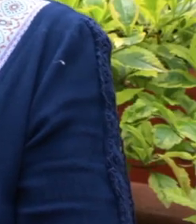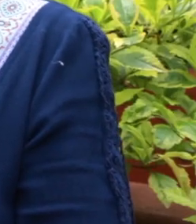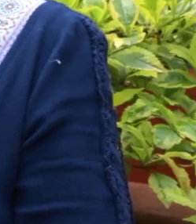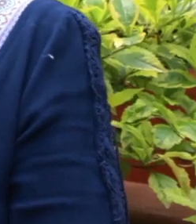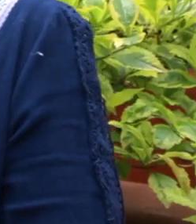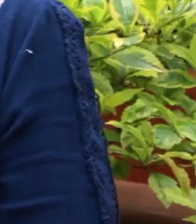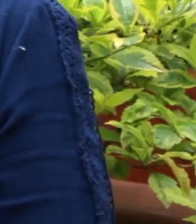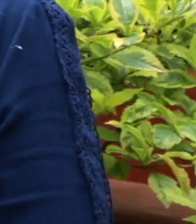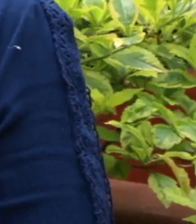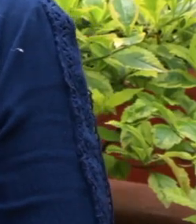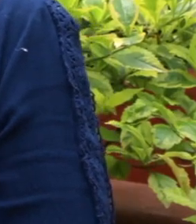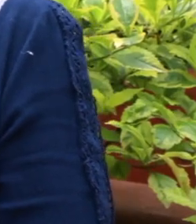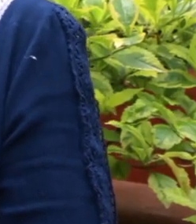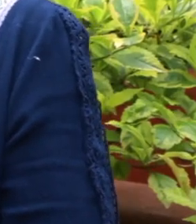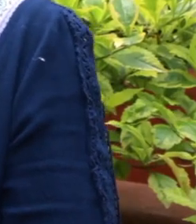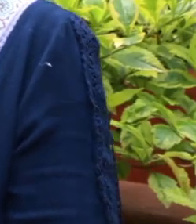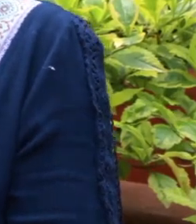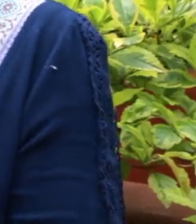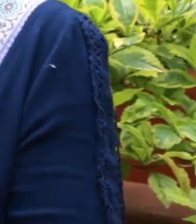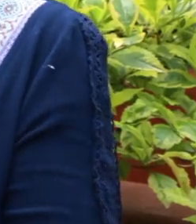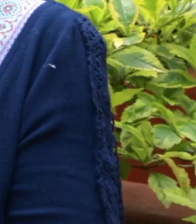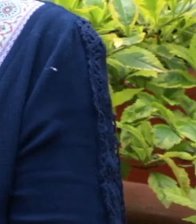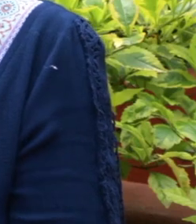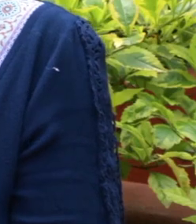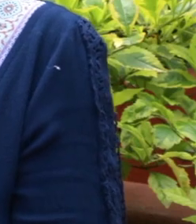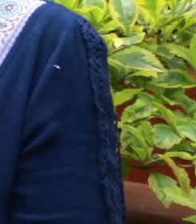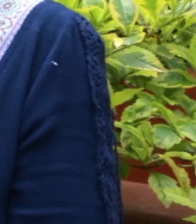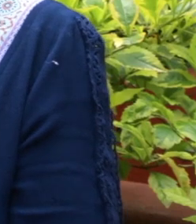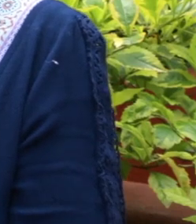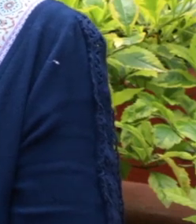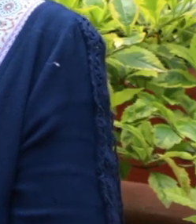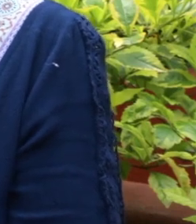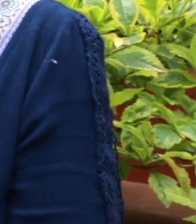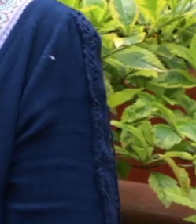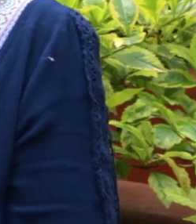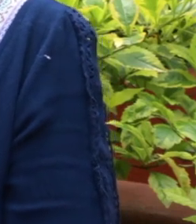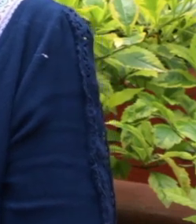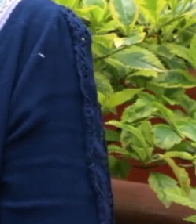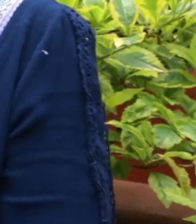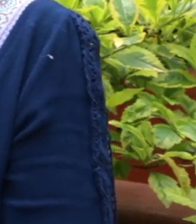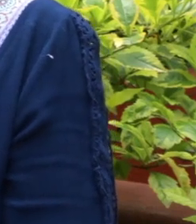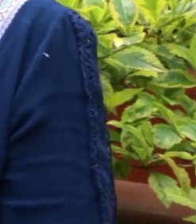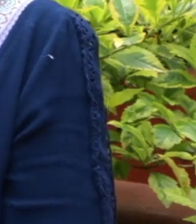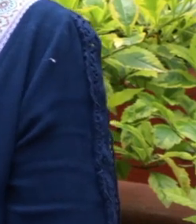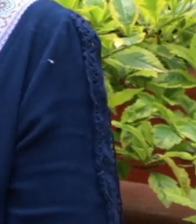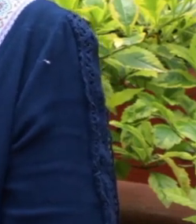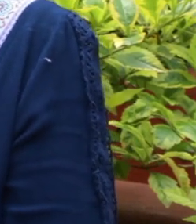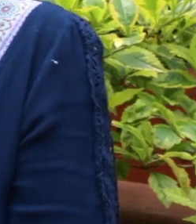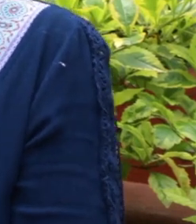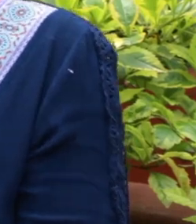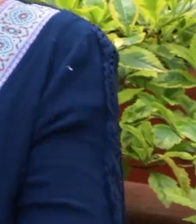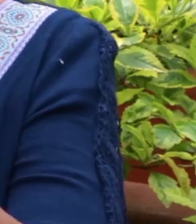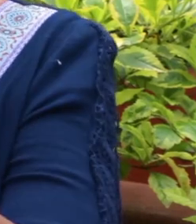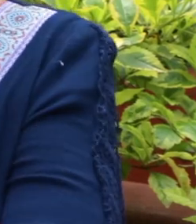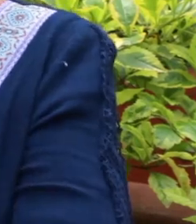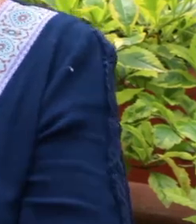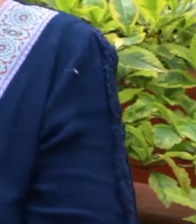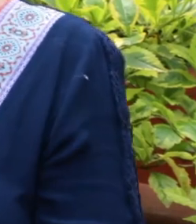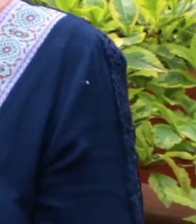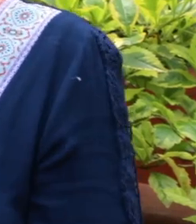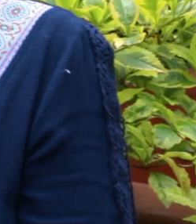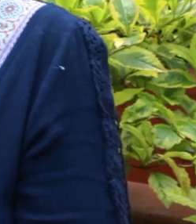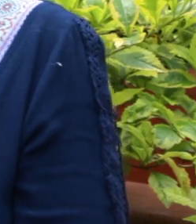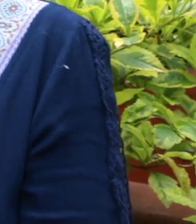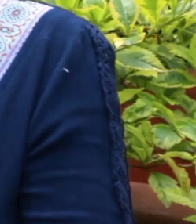decirte, Gael, que te quiero mucho, que creo mucho en ti, que yo sé que tú vas a